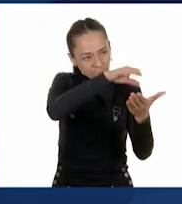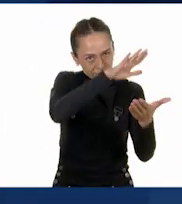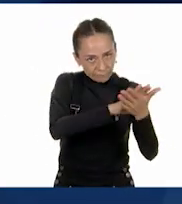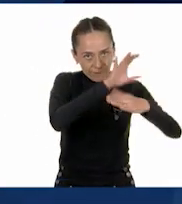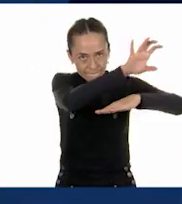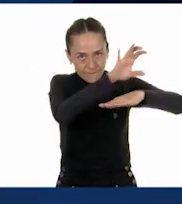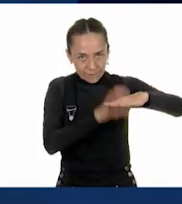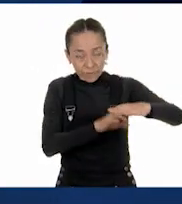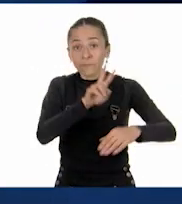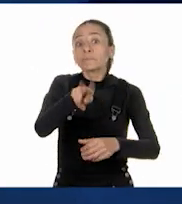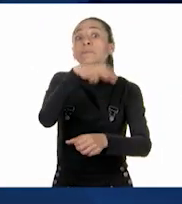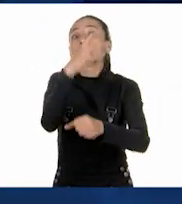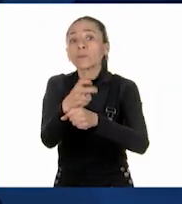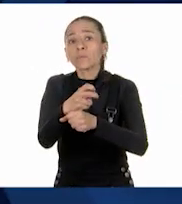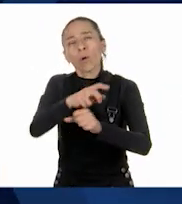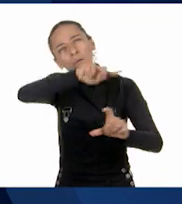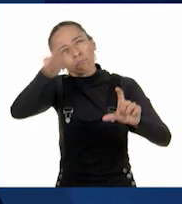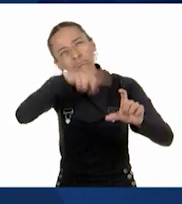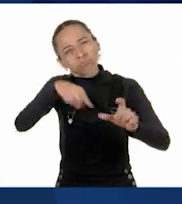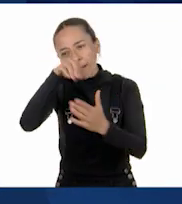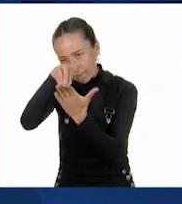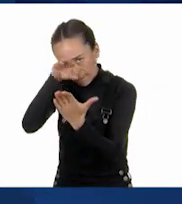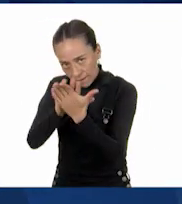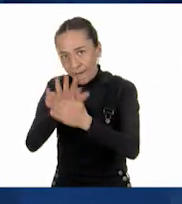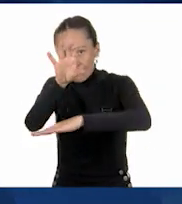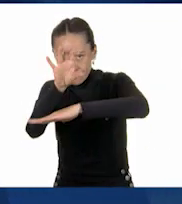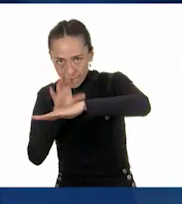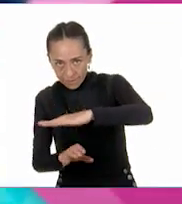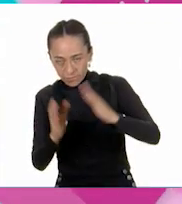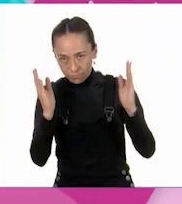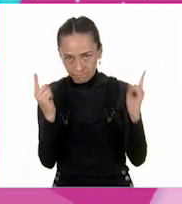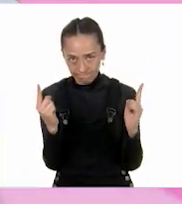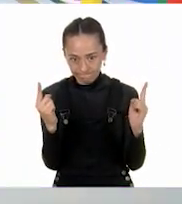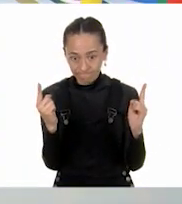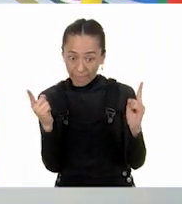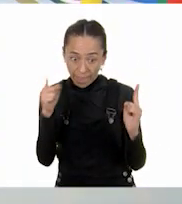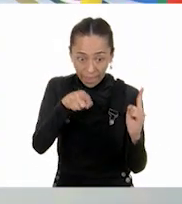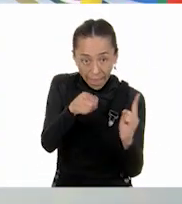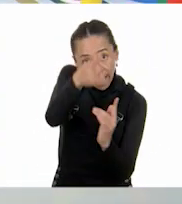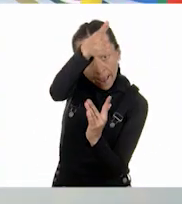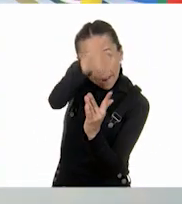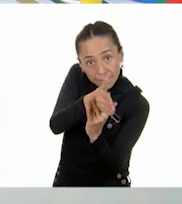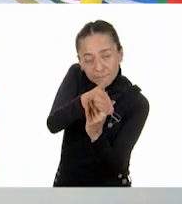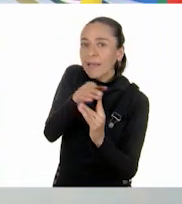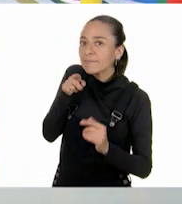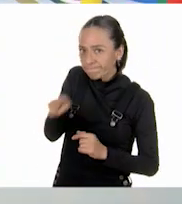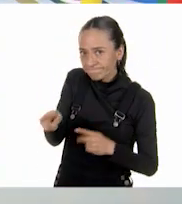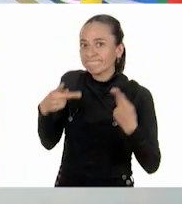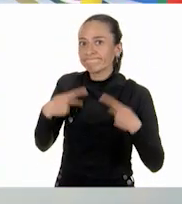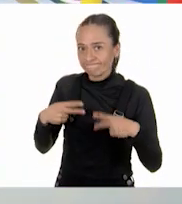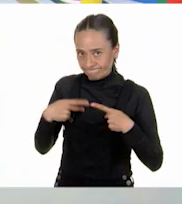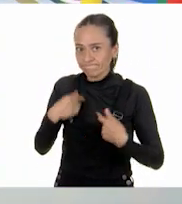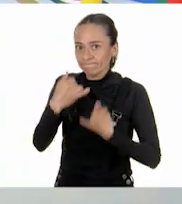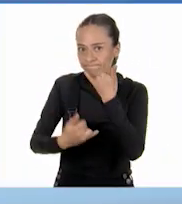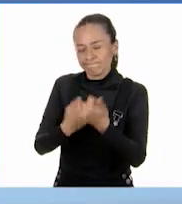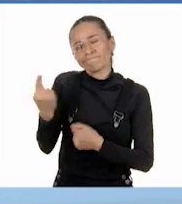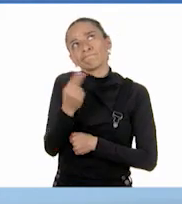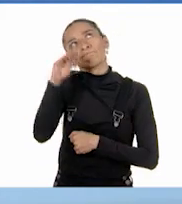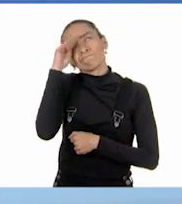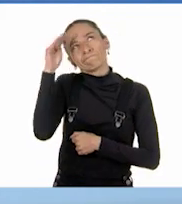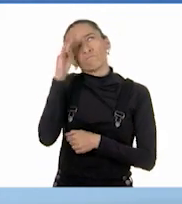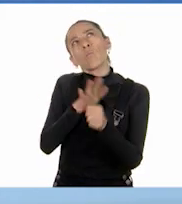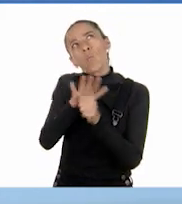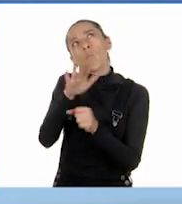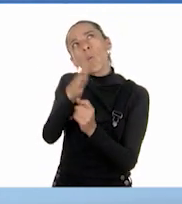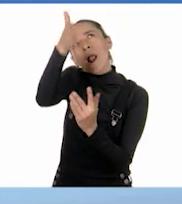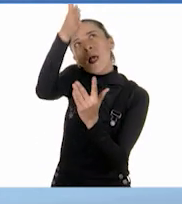¿Se quedaron claras las instrucciones? ¿Alguien tiene dudas? No. Pues en mi papel de